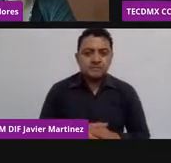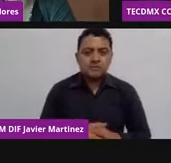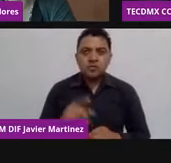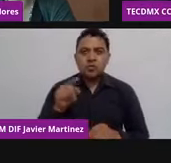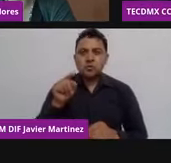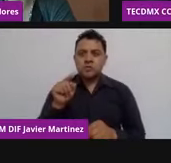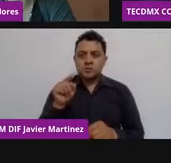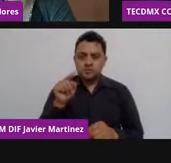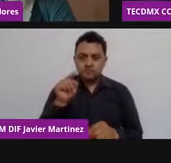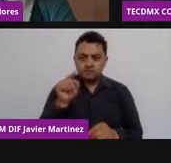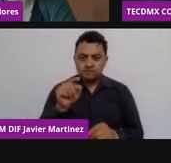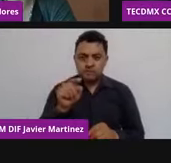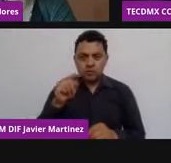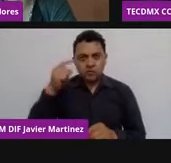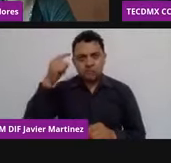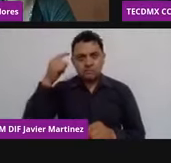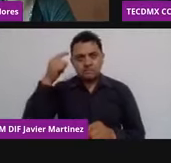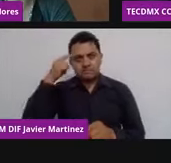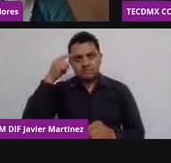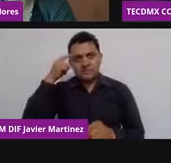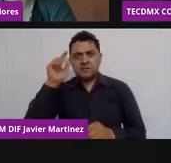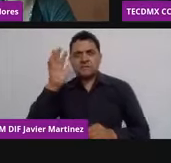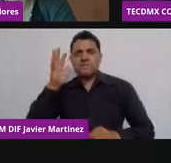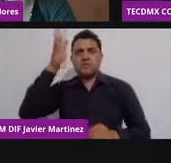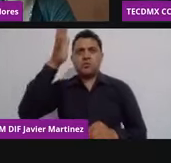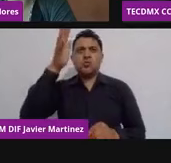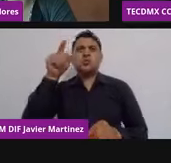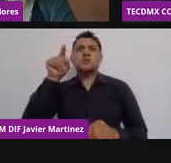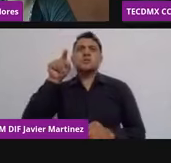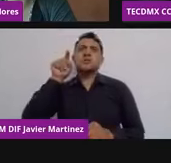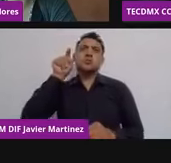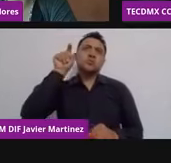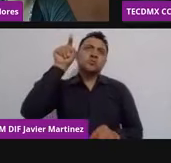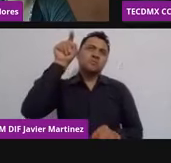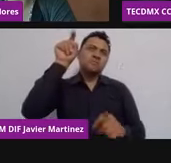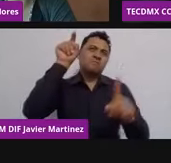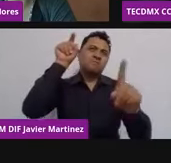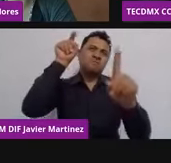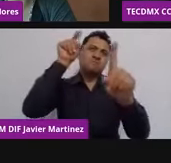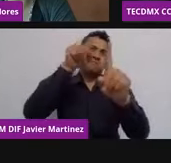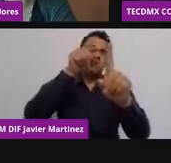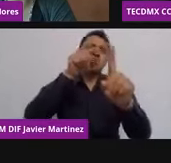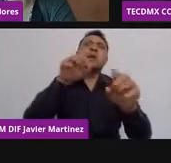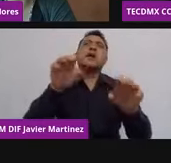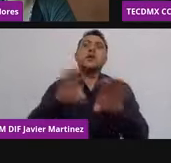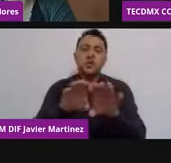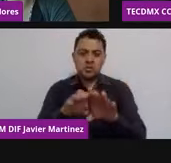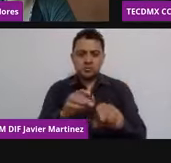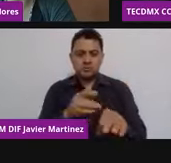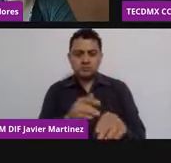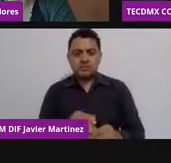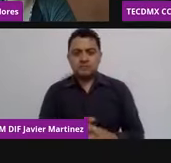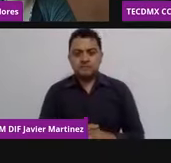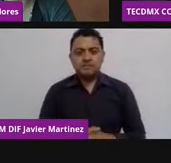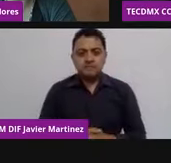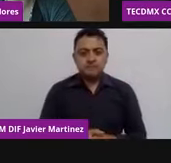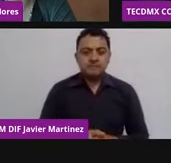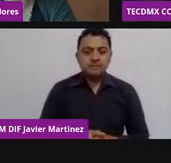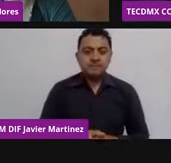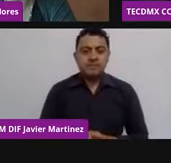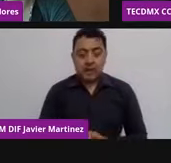donde quiero dirigir mi vida es importante con todo lo que tenemos hoy al acceso a la información